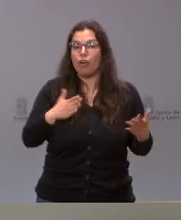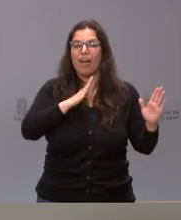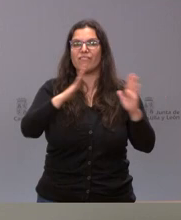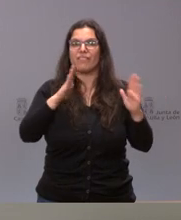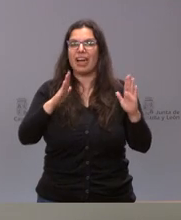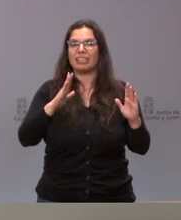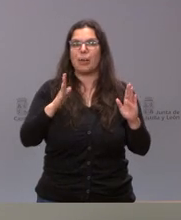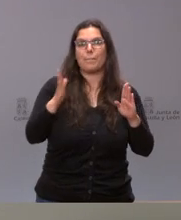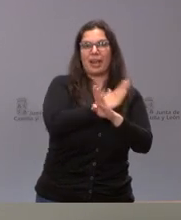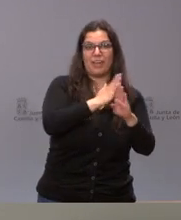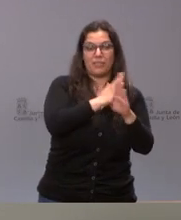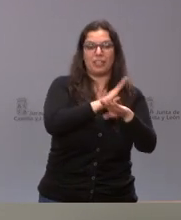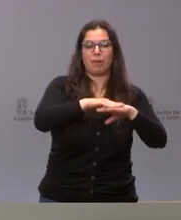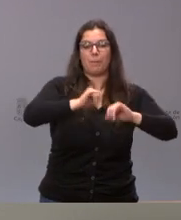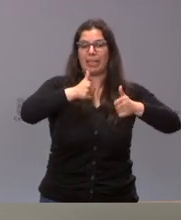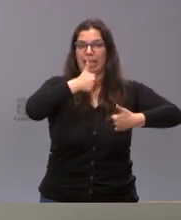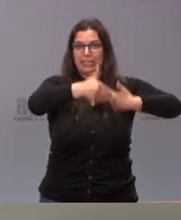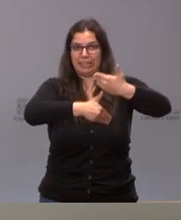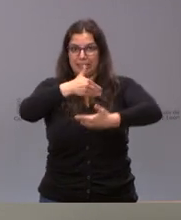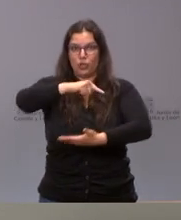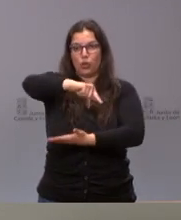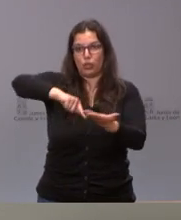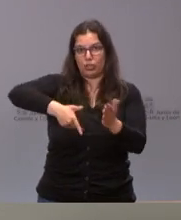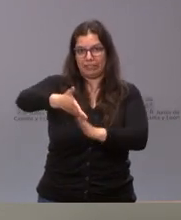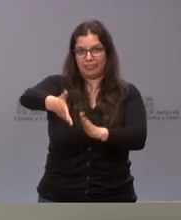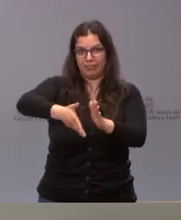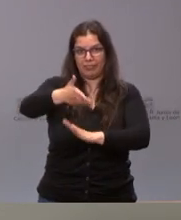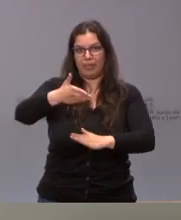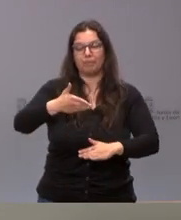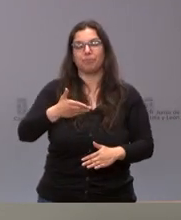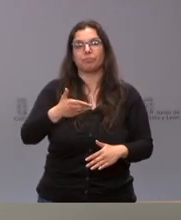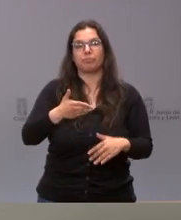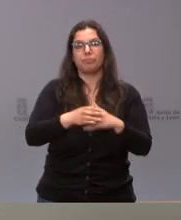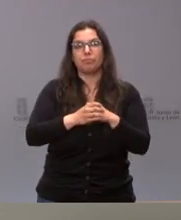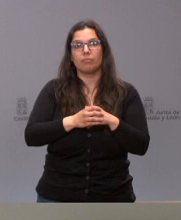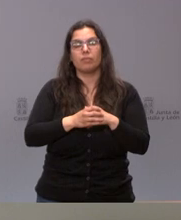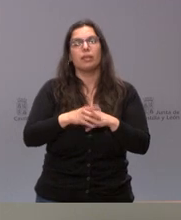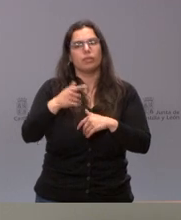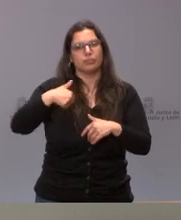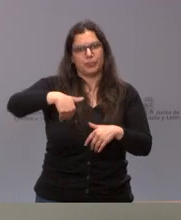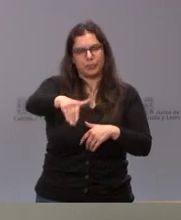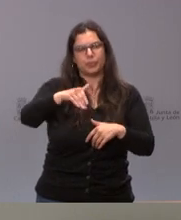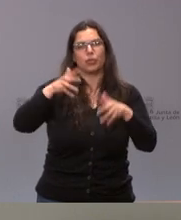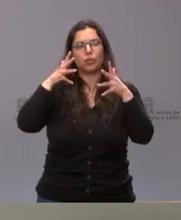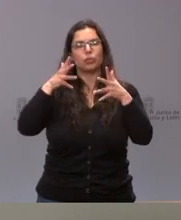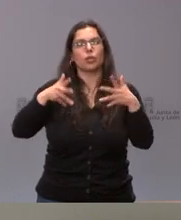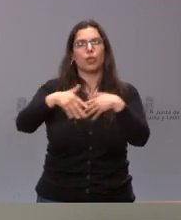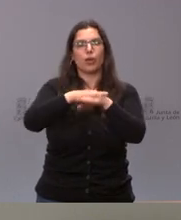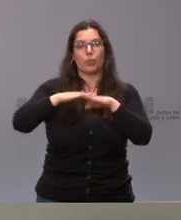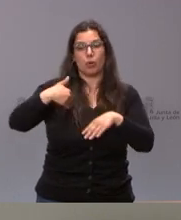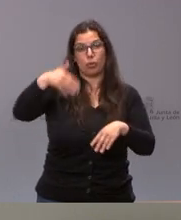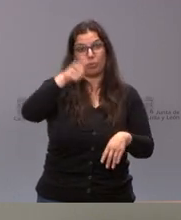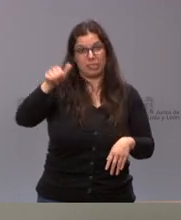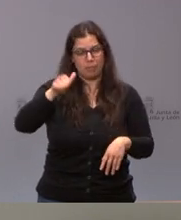previas para también proceder a su procedimiento de contratación por parte de la Junta de Castilla y León, algo que también informaremos en el Consejo de Gobierno en las